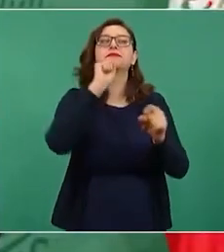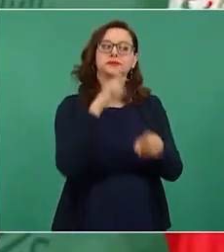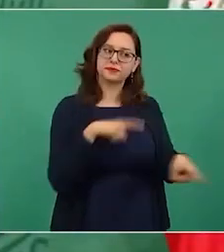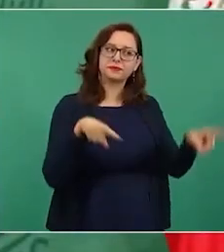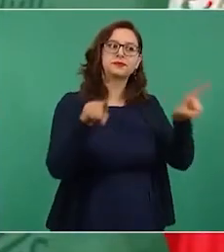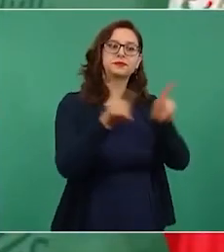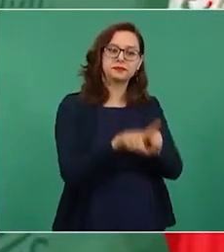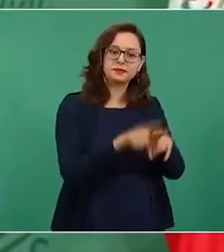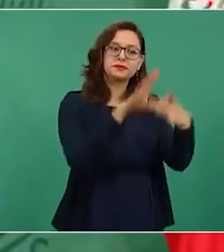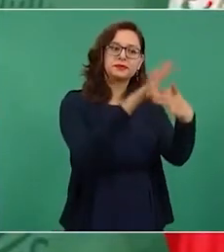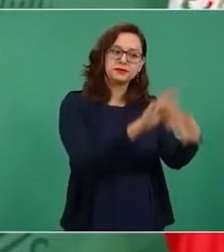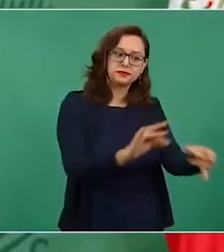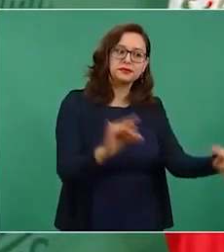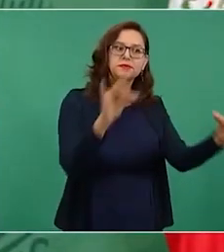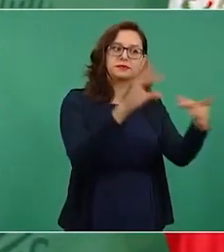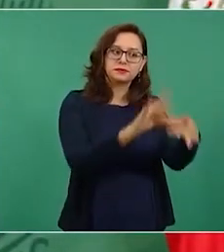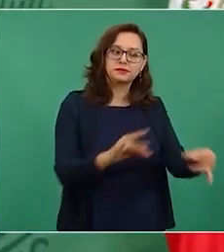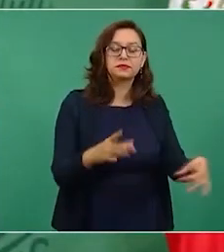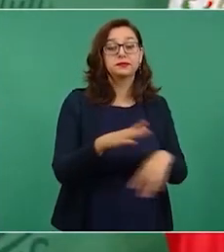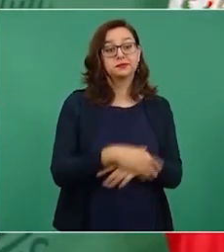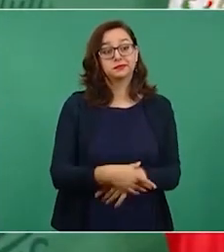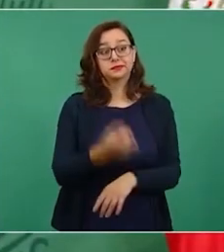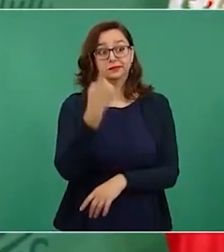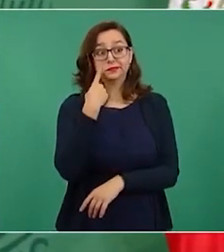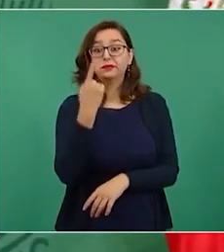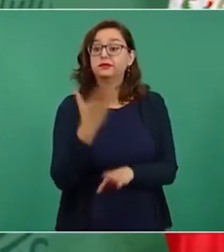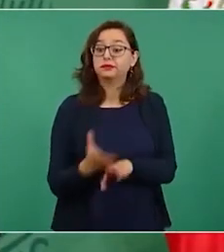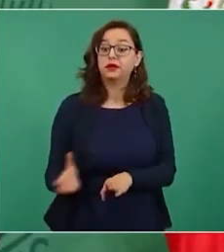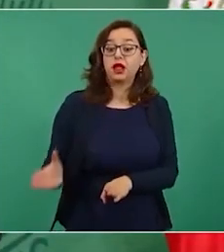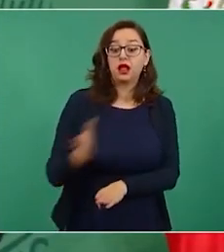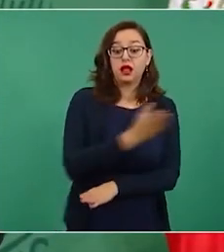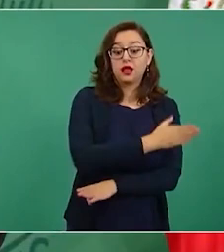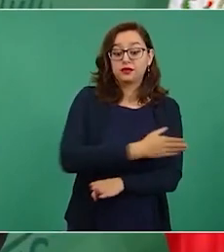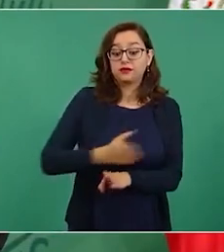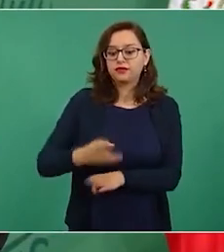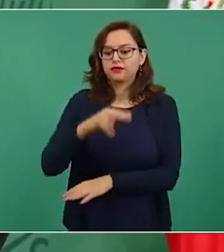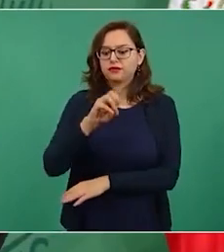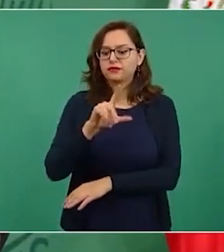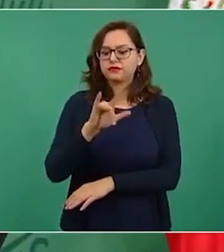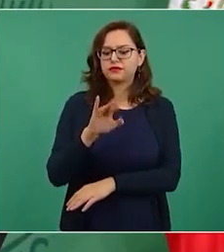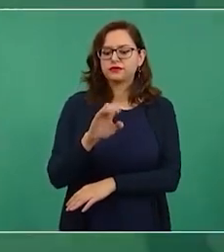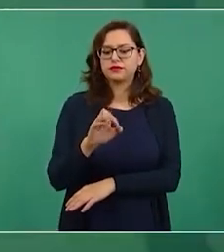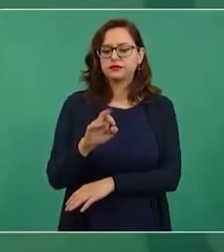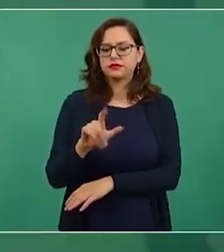De cómo en el periodo neoliberal, y eso les llamó mucho la atención,